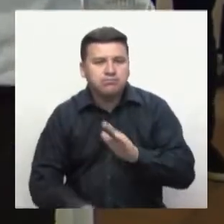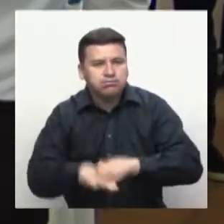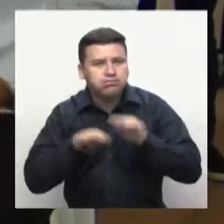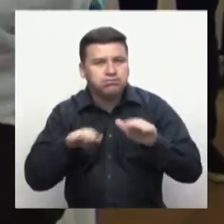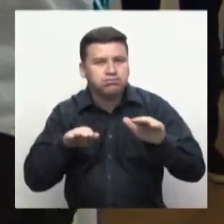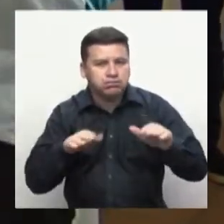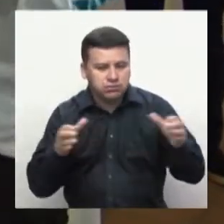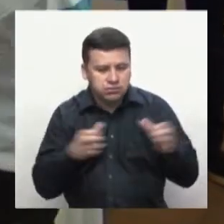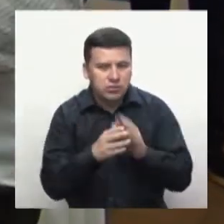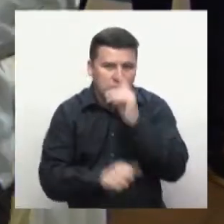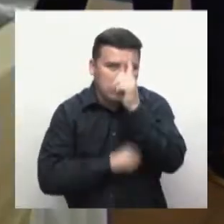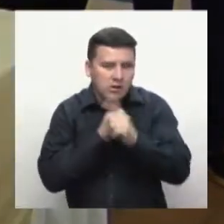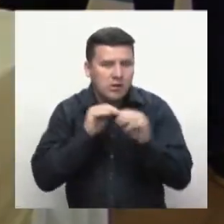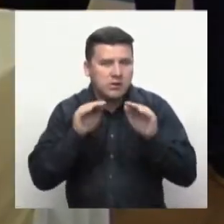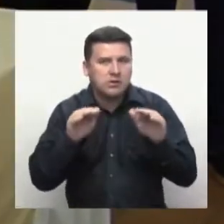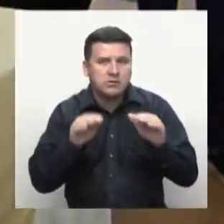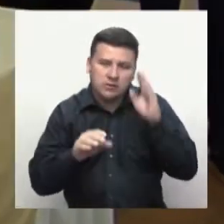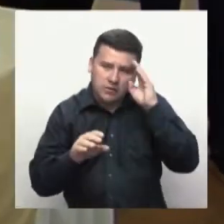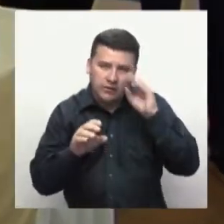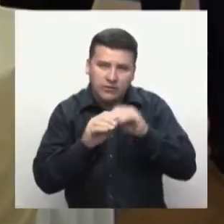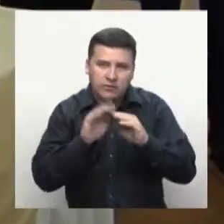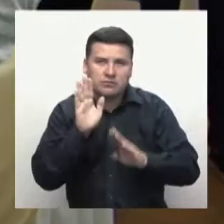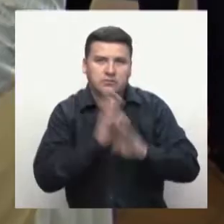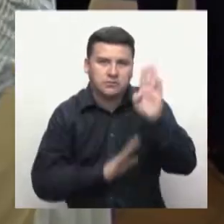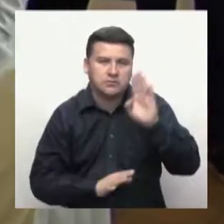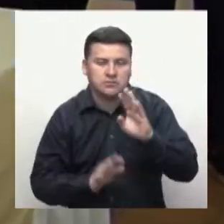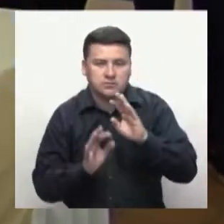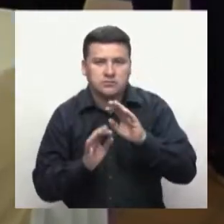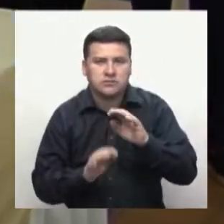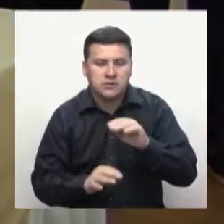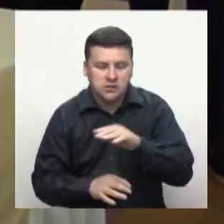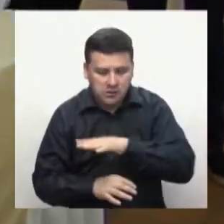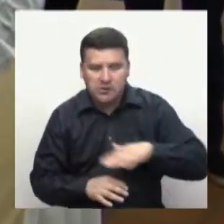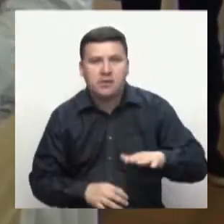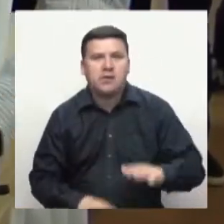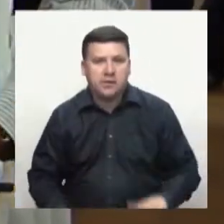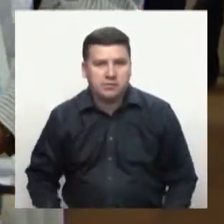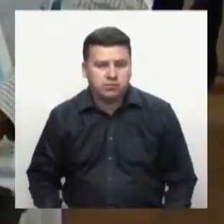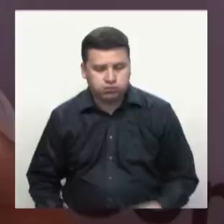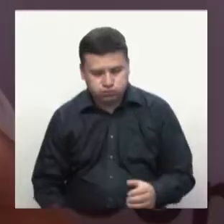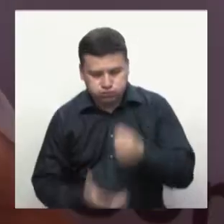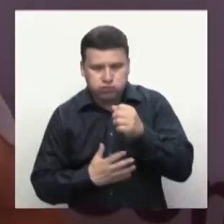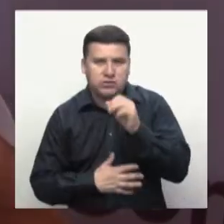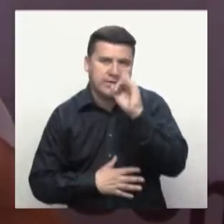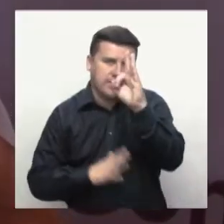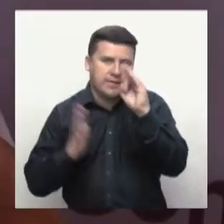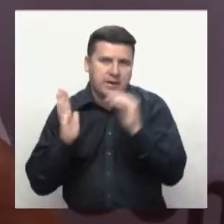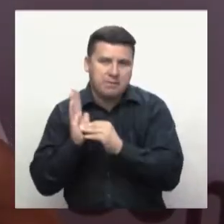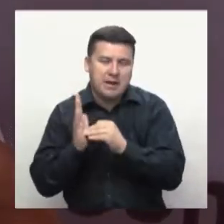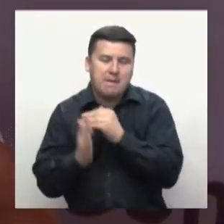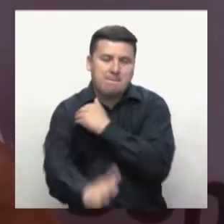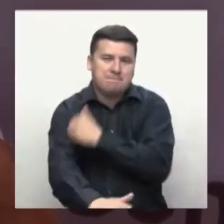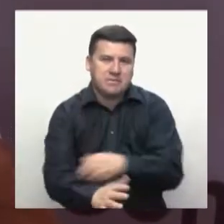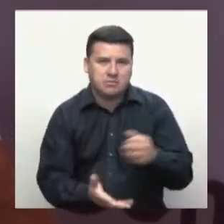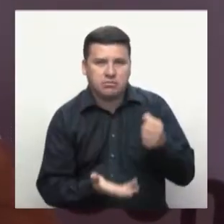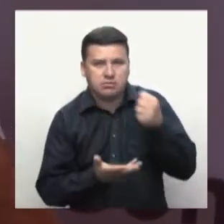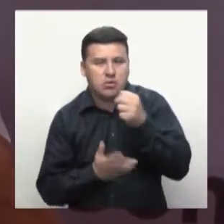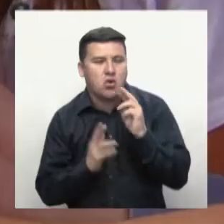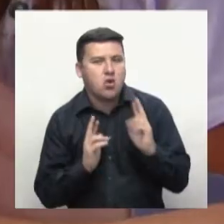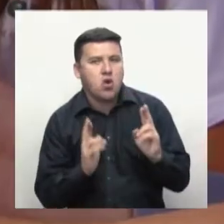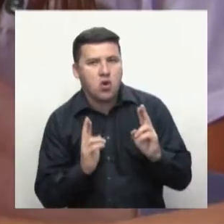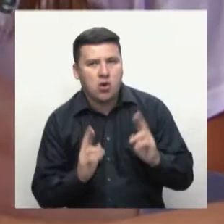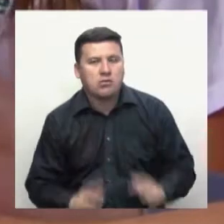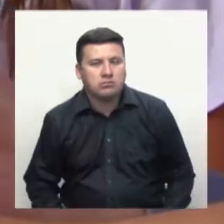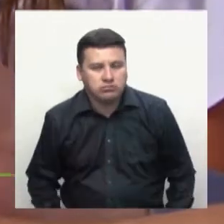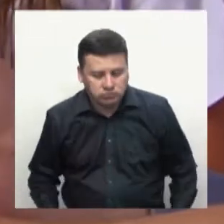pesos, de los cuales esperamos conformar cerca de 30 empresas nuevas que se sumarán a las 17 que se crearon el día de hoy.